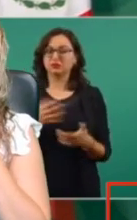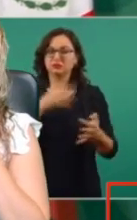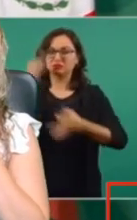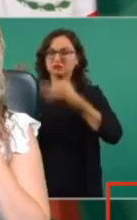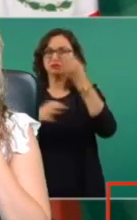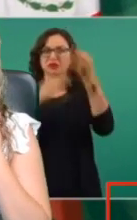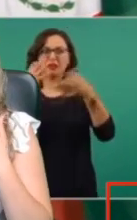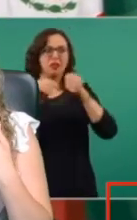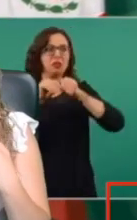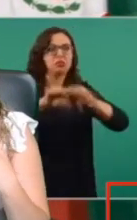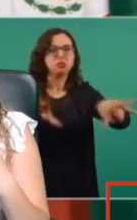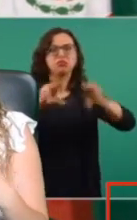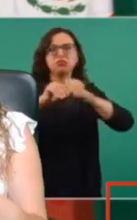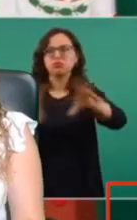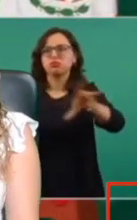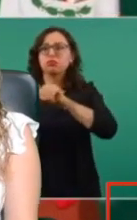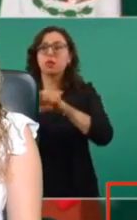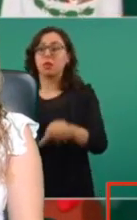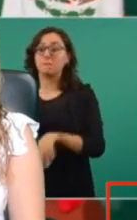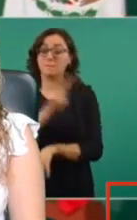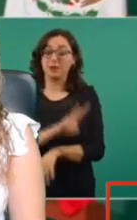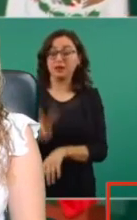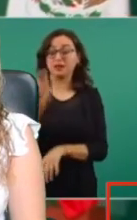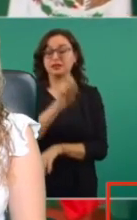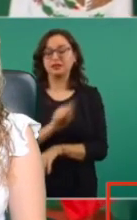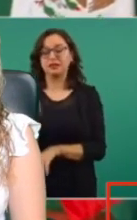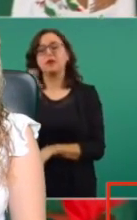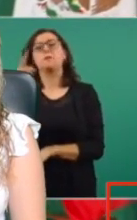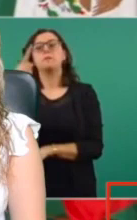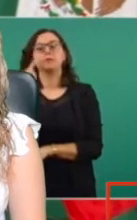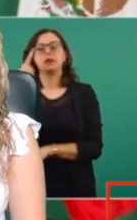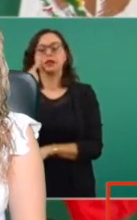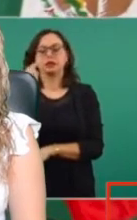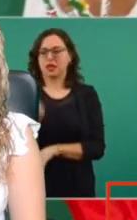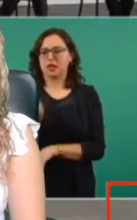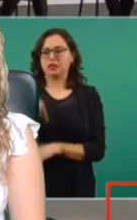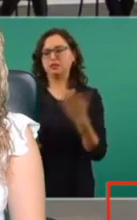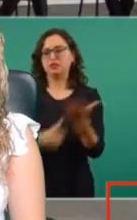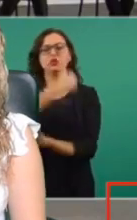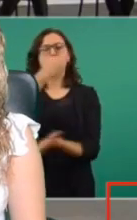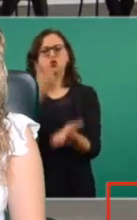a ver si lo tenemos.